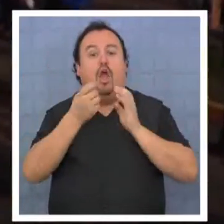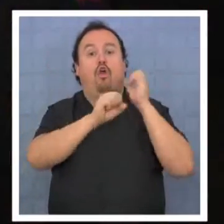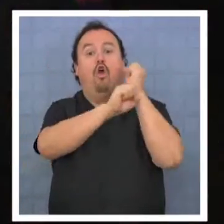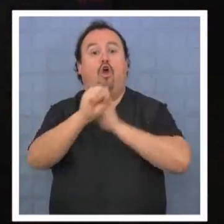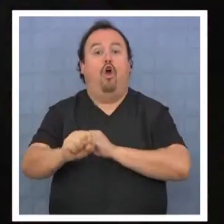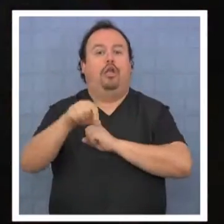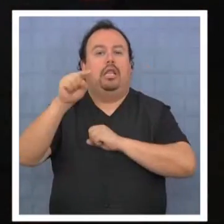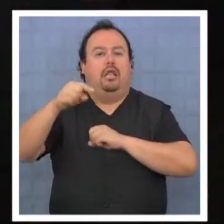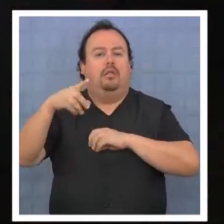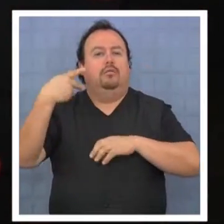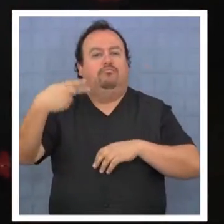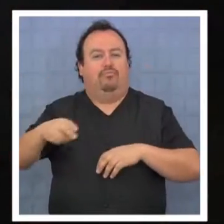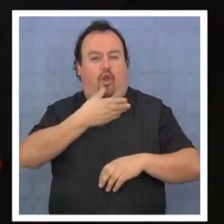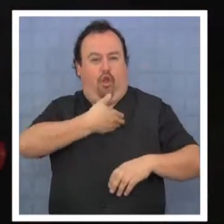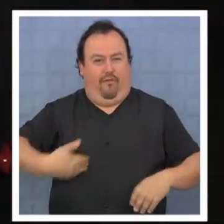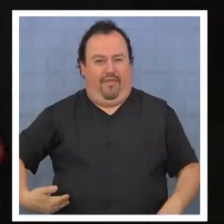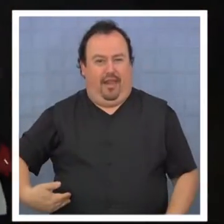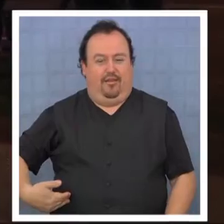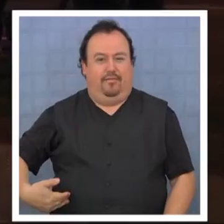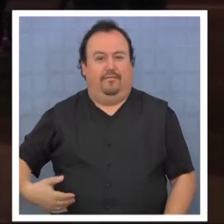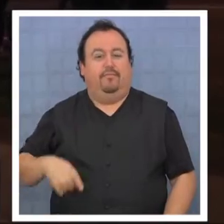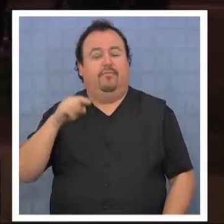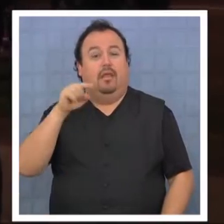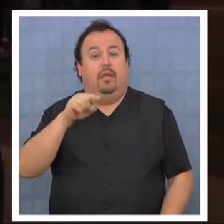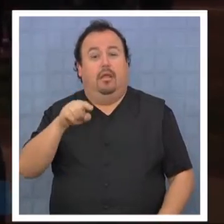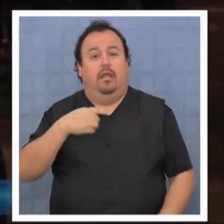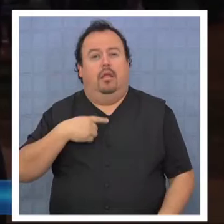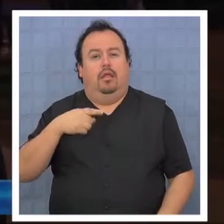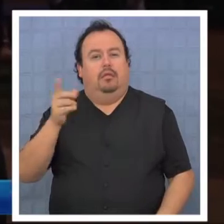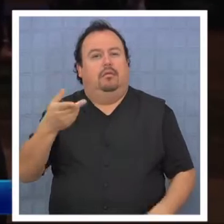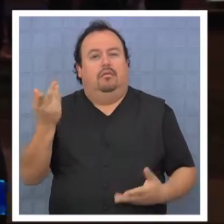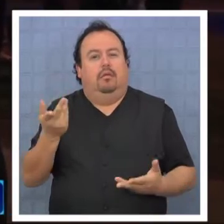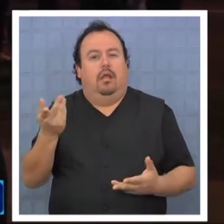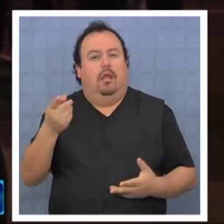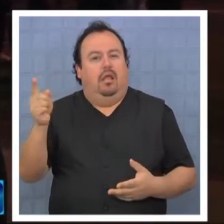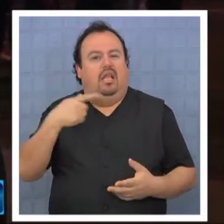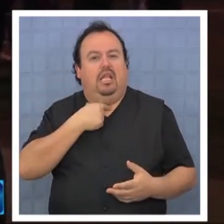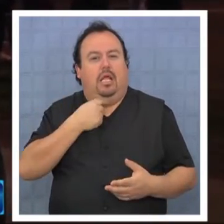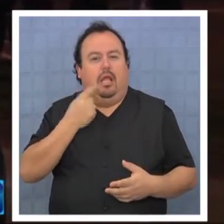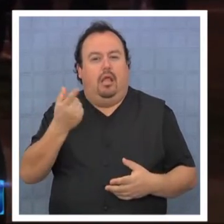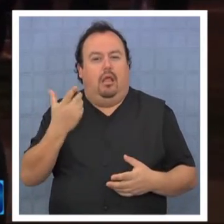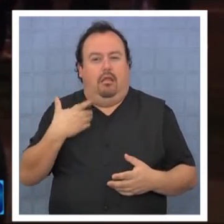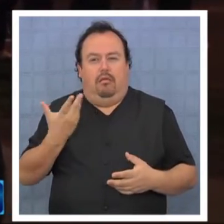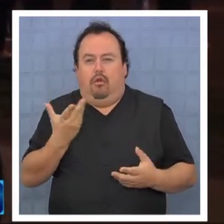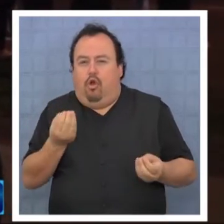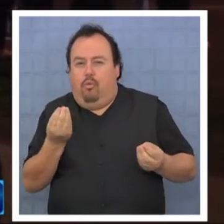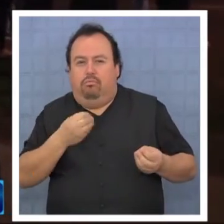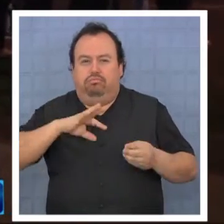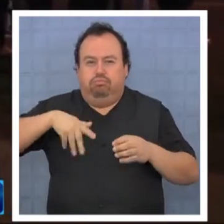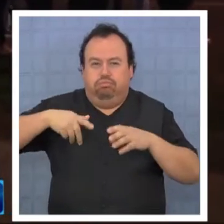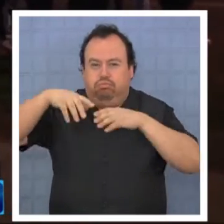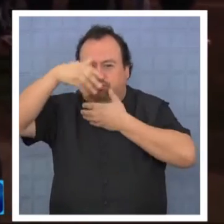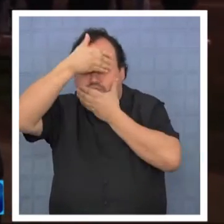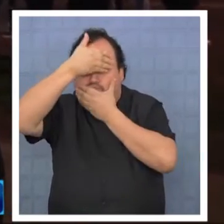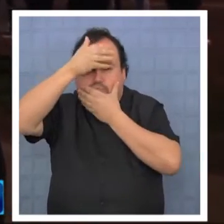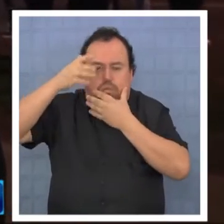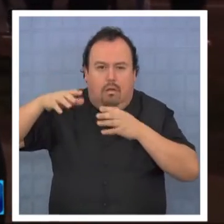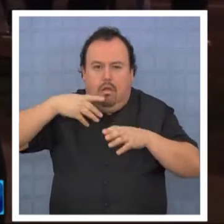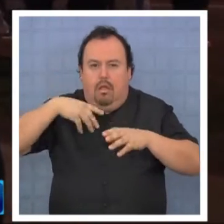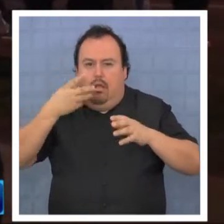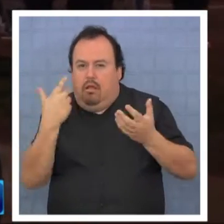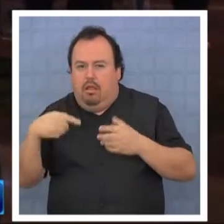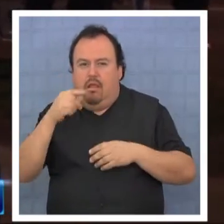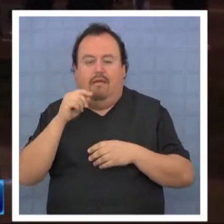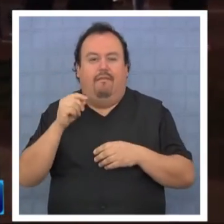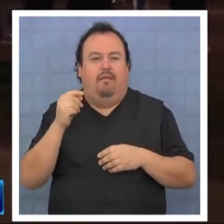rechazo a diversas acciones del gobierno. Se ha tratado de ensuciar, tendrán un poco de subversiva y prácticamente de que son violentistas